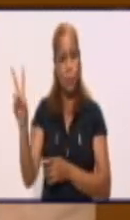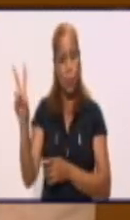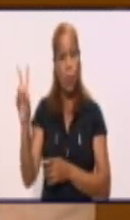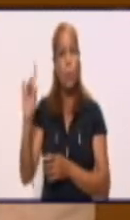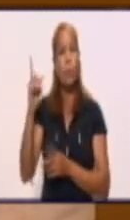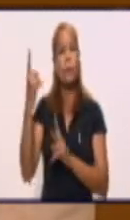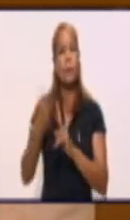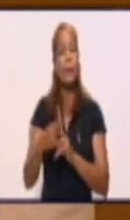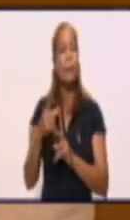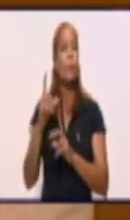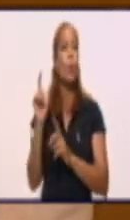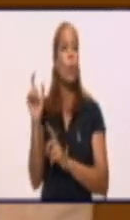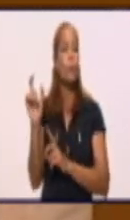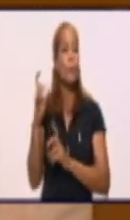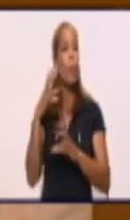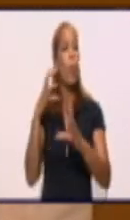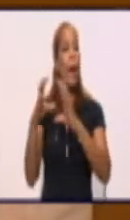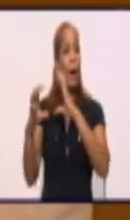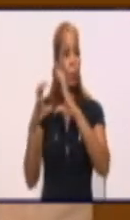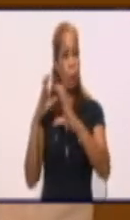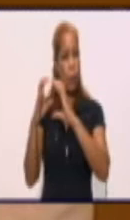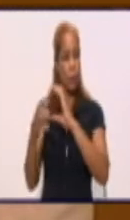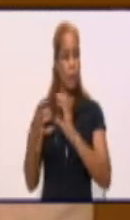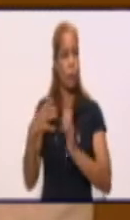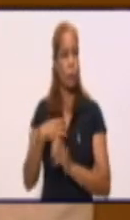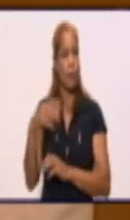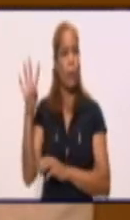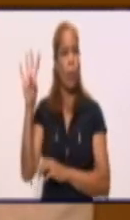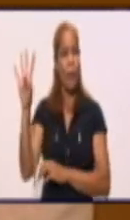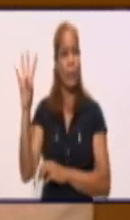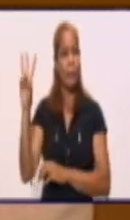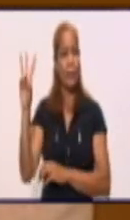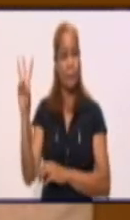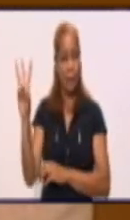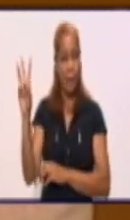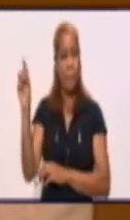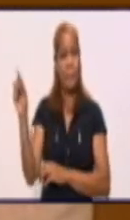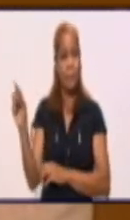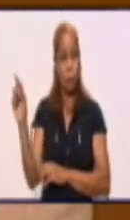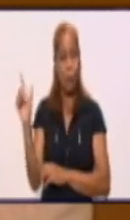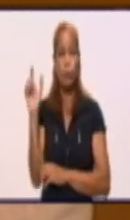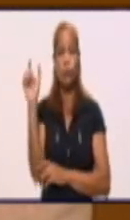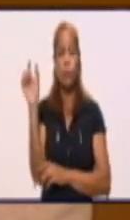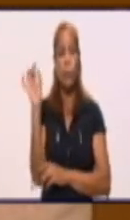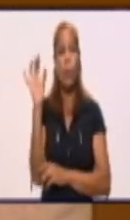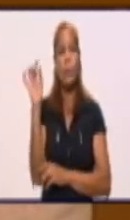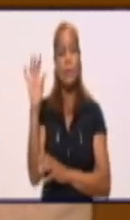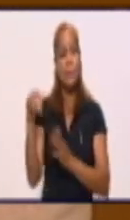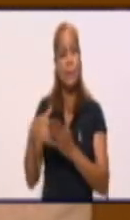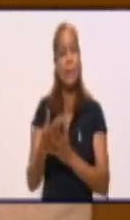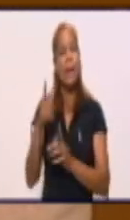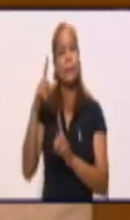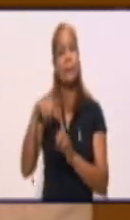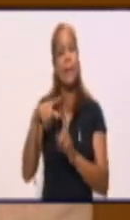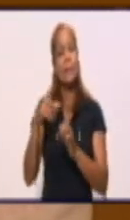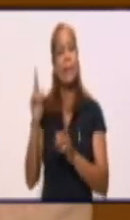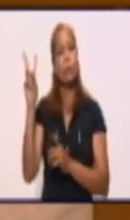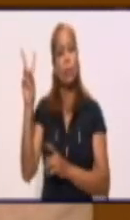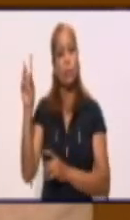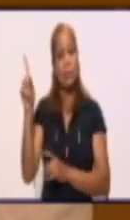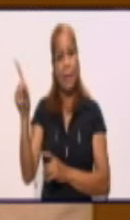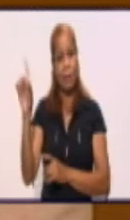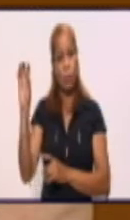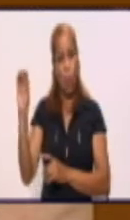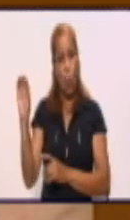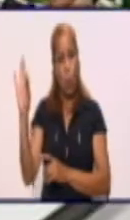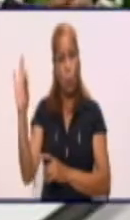municipio Cauto, Cristo, que tiene 43 casos registrados en los últimos 15 días y una tasa de 208.7. Son los cinco